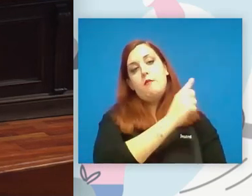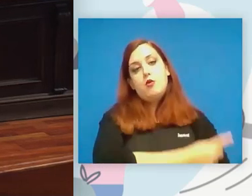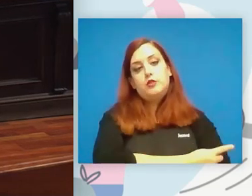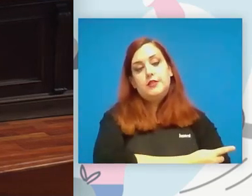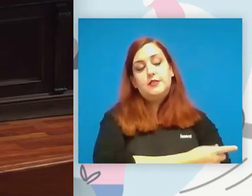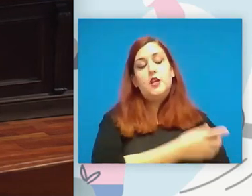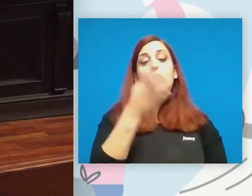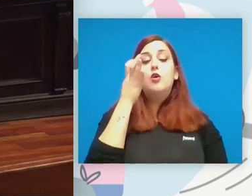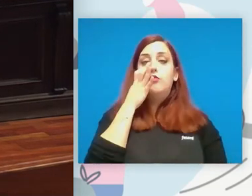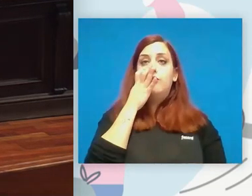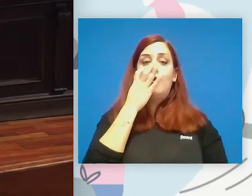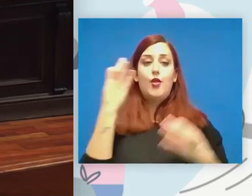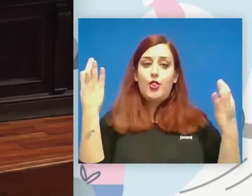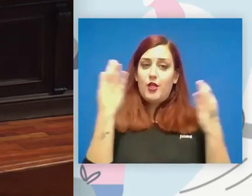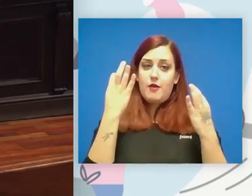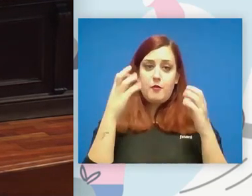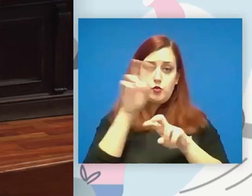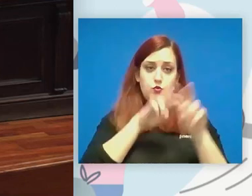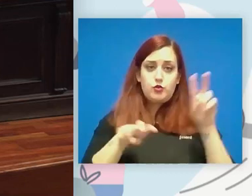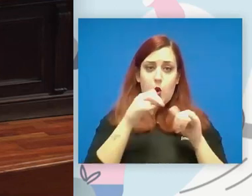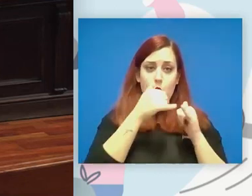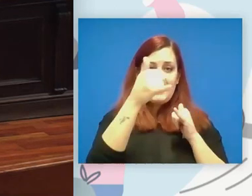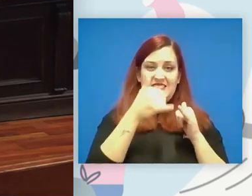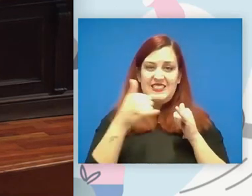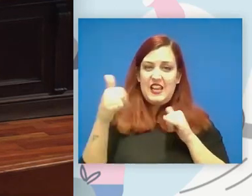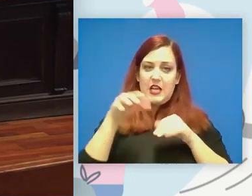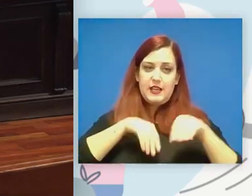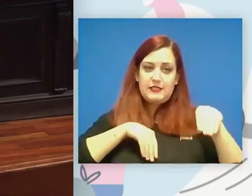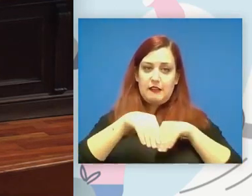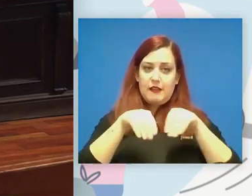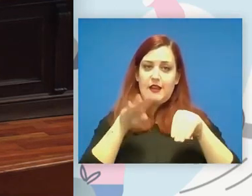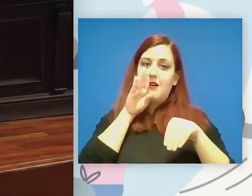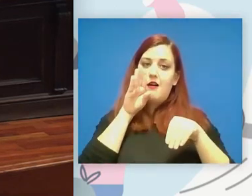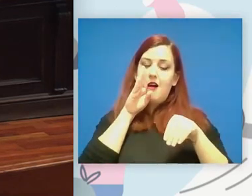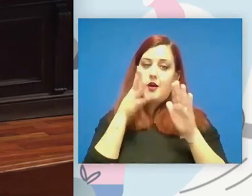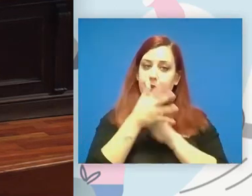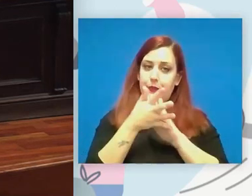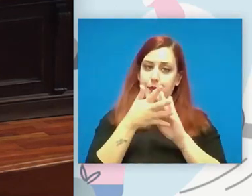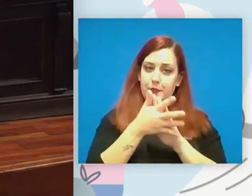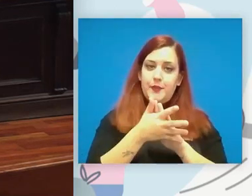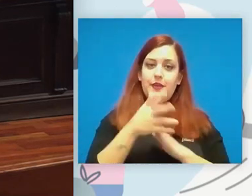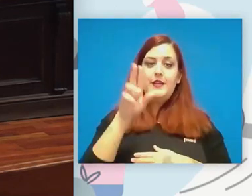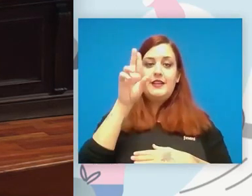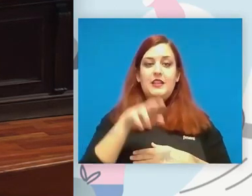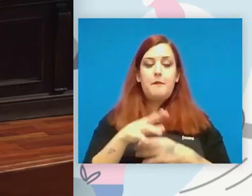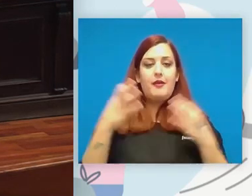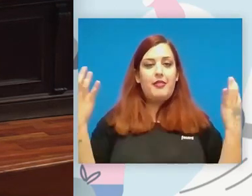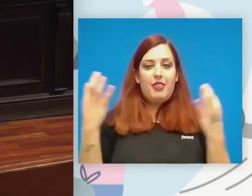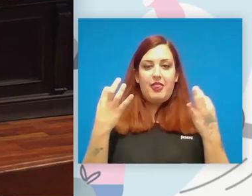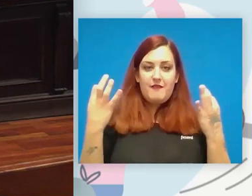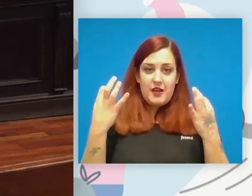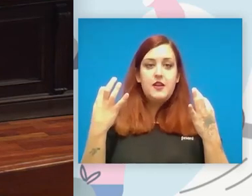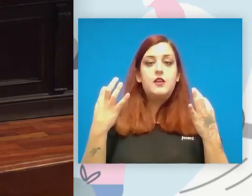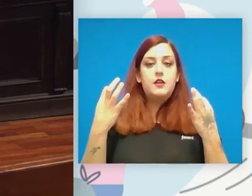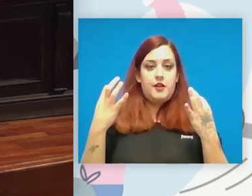lo que tenemos que marcar es unas líneas estratégicas que es lo que hemos comentado antes pero que también vayan de la mano con la